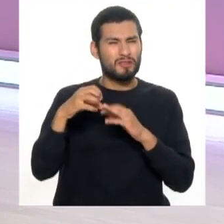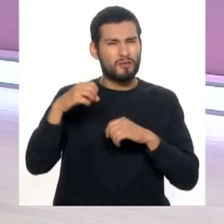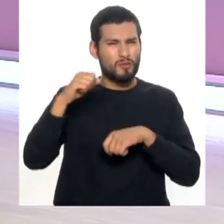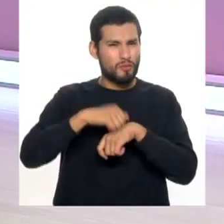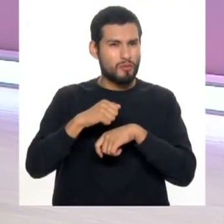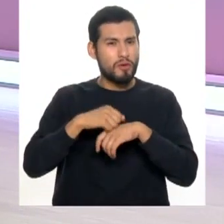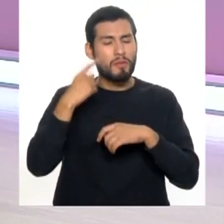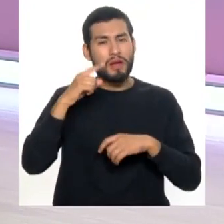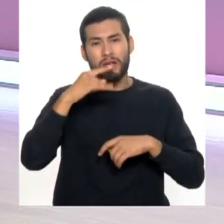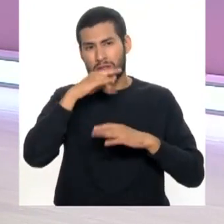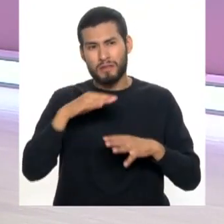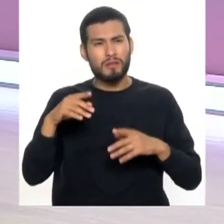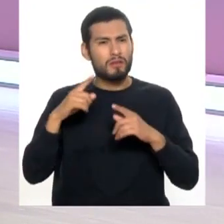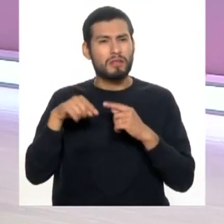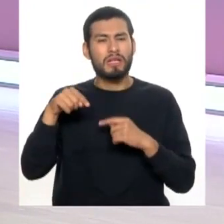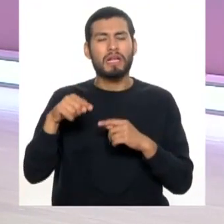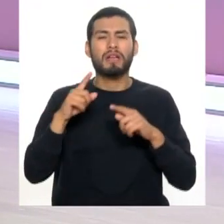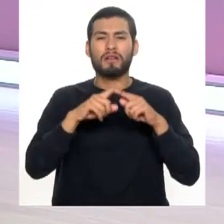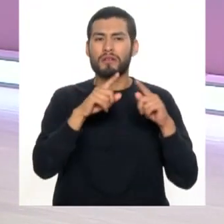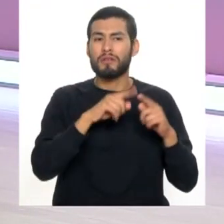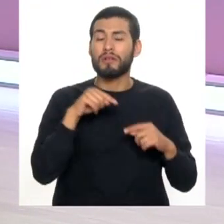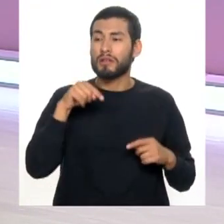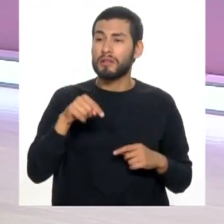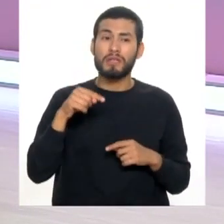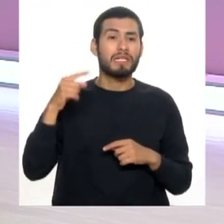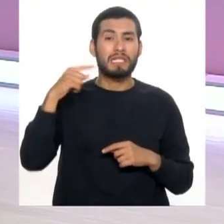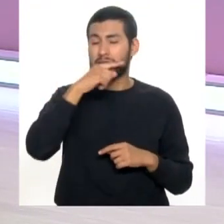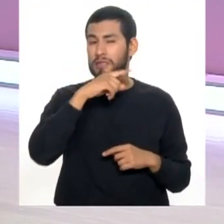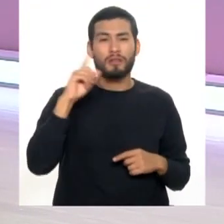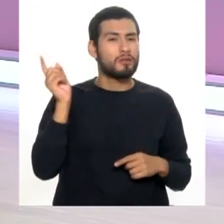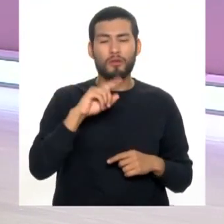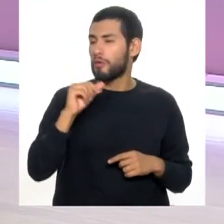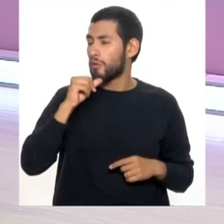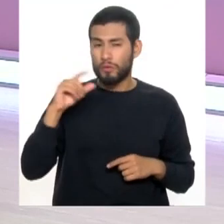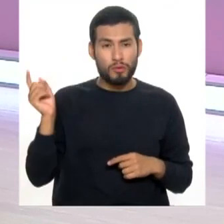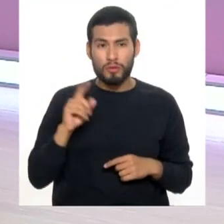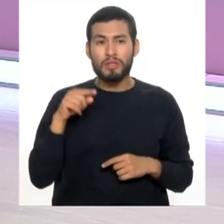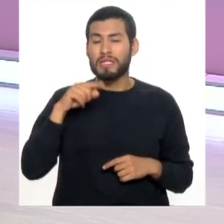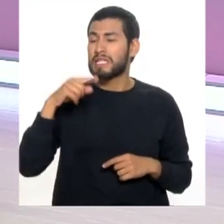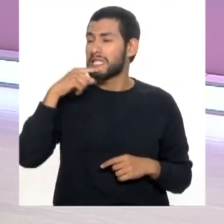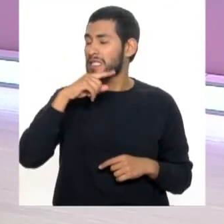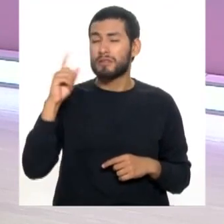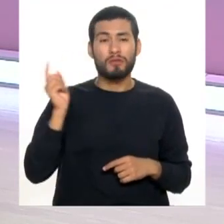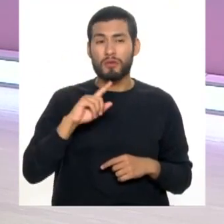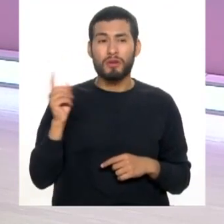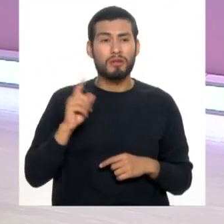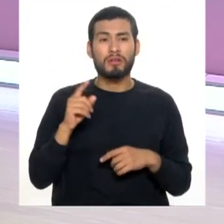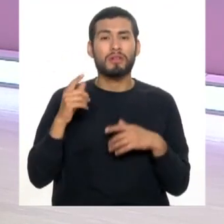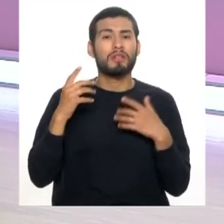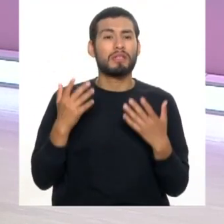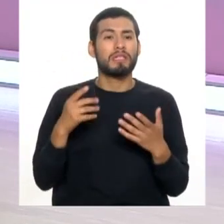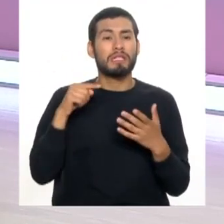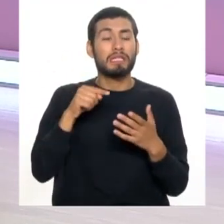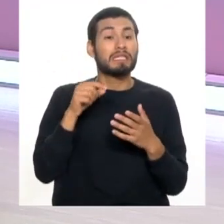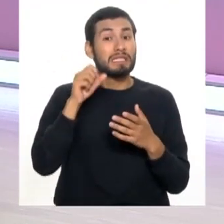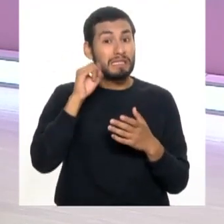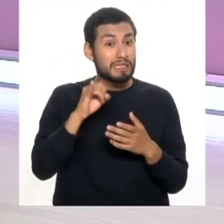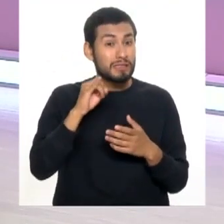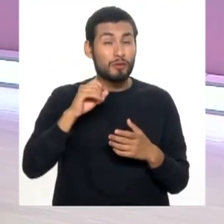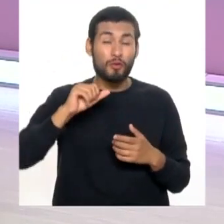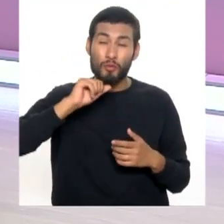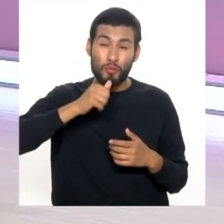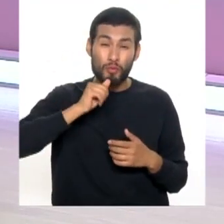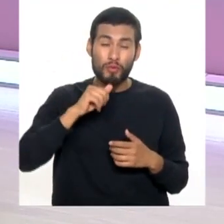blandas. Para niños hay de tamaños. El cepillo no debe doler. El cepillado no es negociable. Si es que está